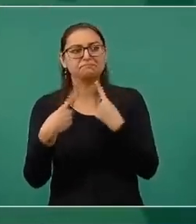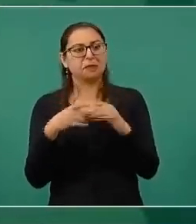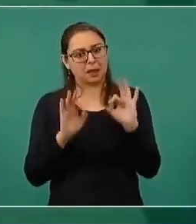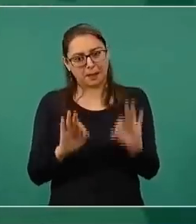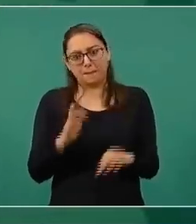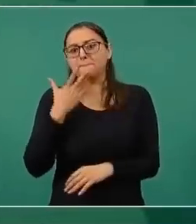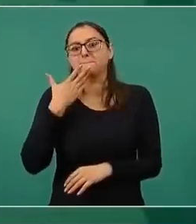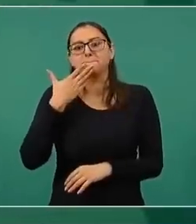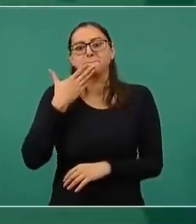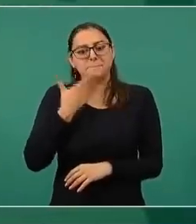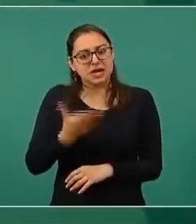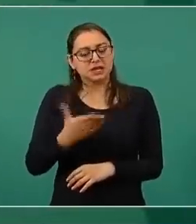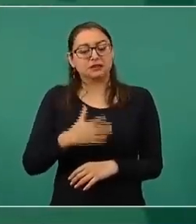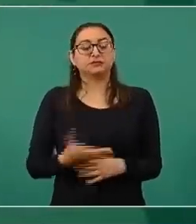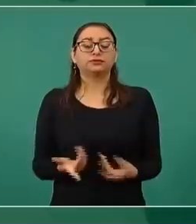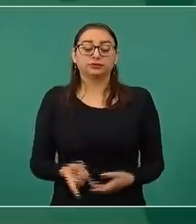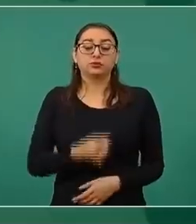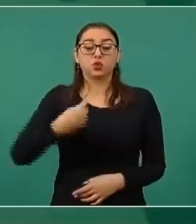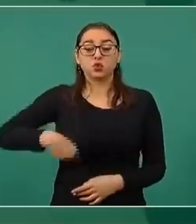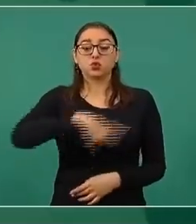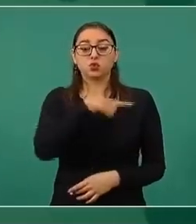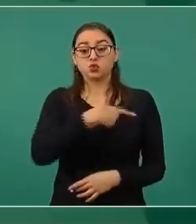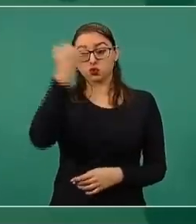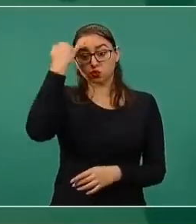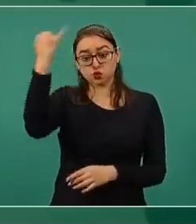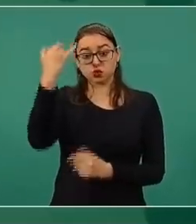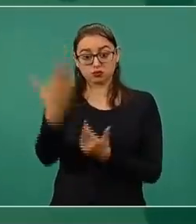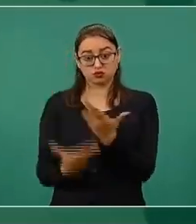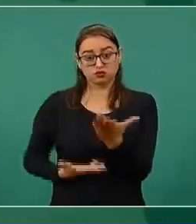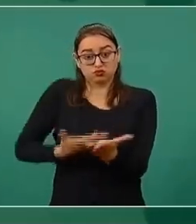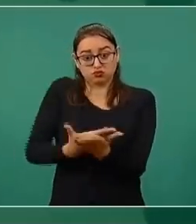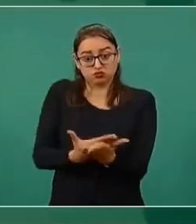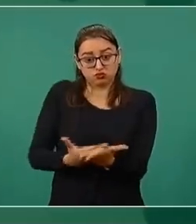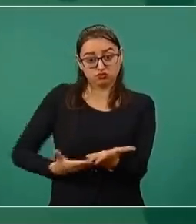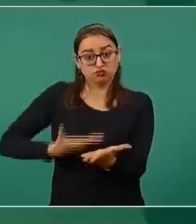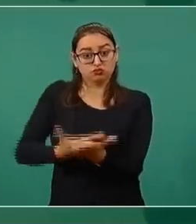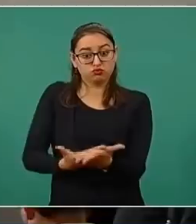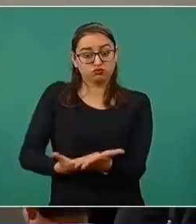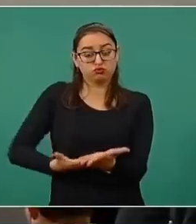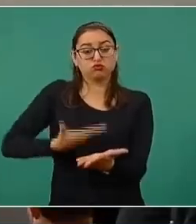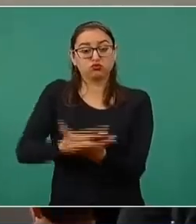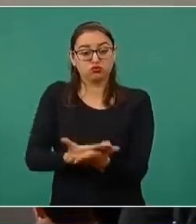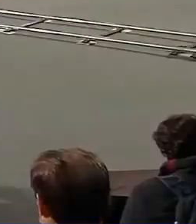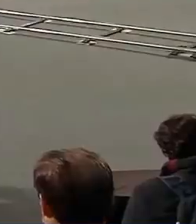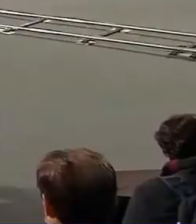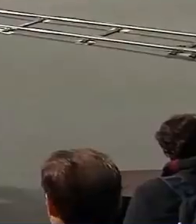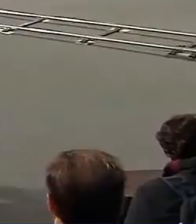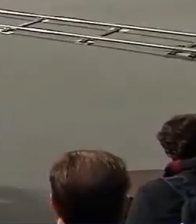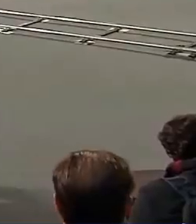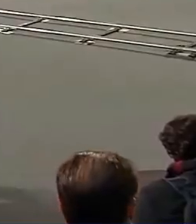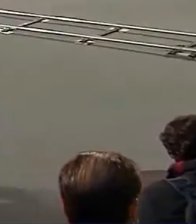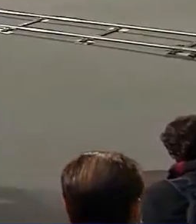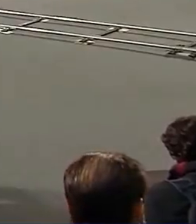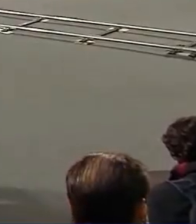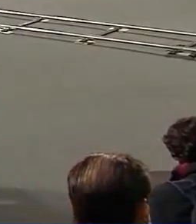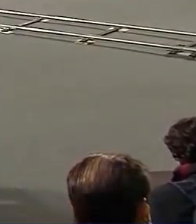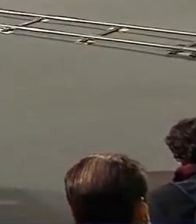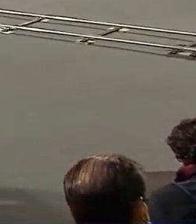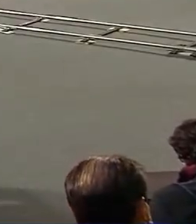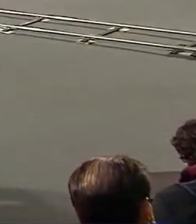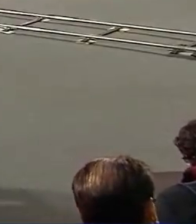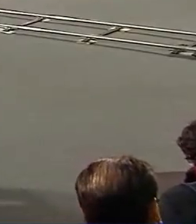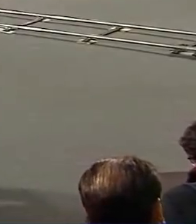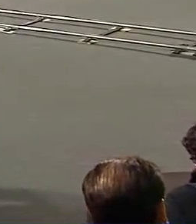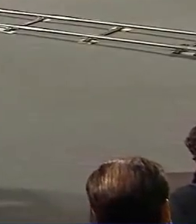iniciativas que nosotros estamos promoviendo y queremos que se